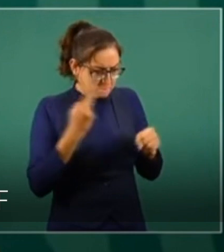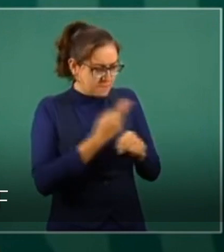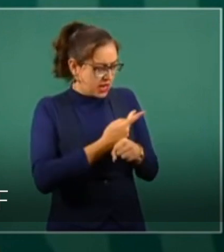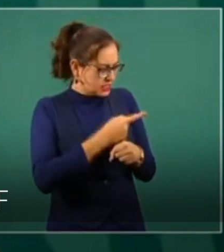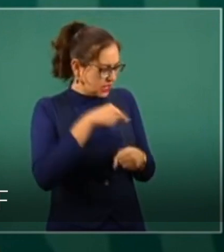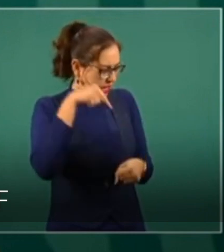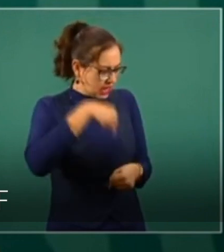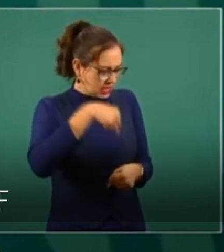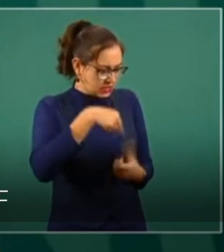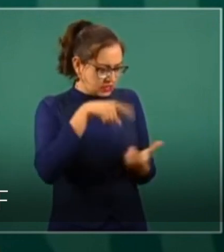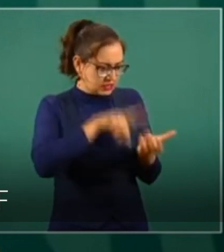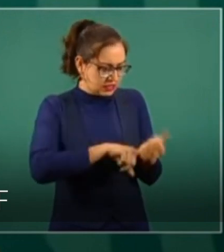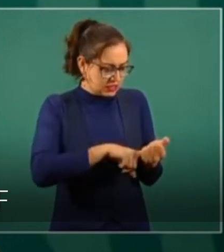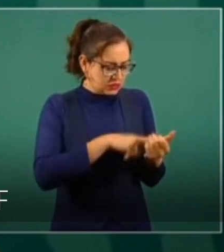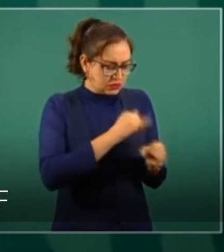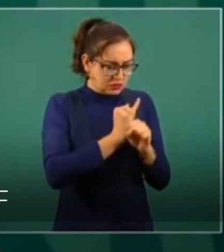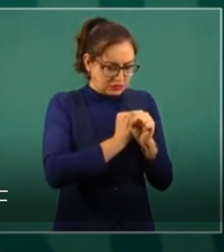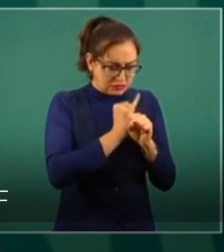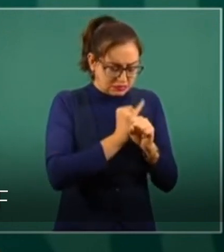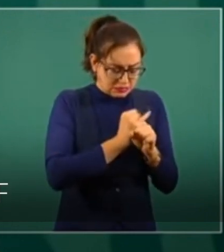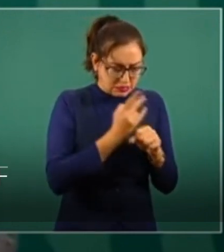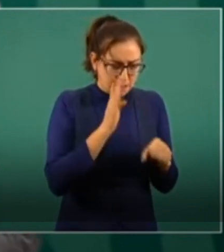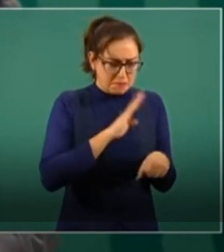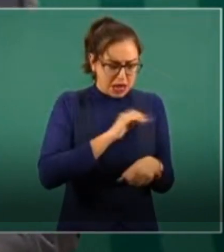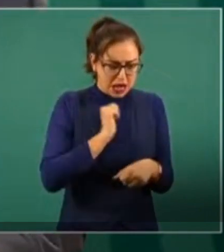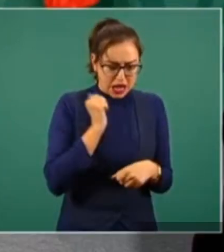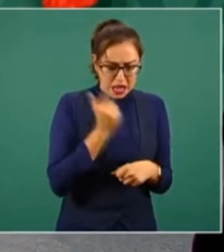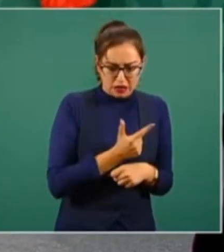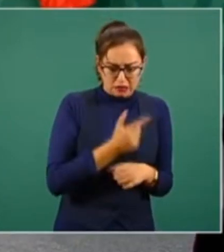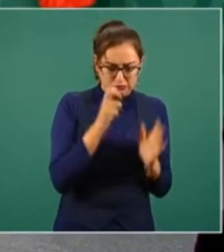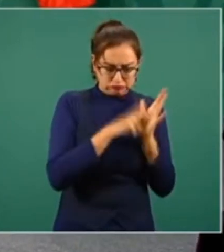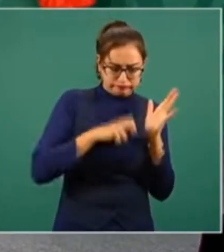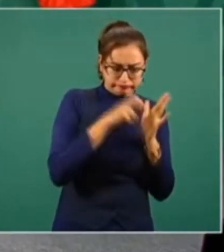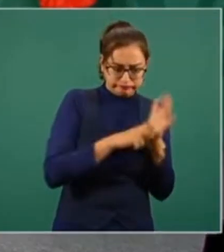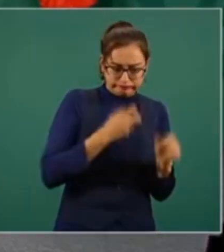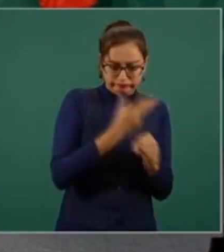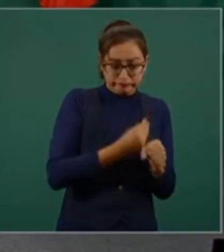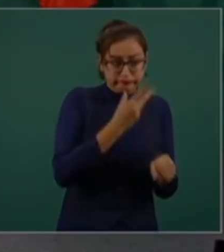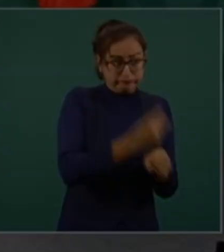porque lo que está de por medio es la credibilidad.